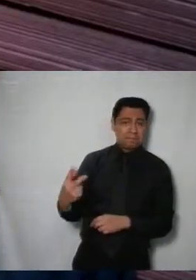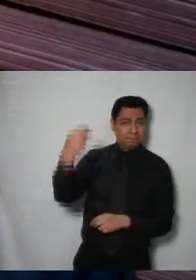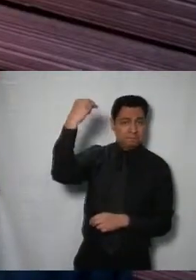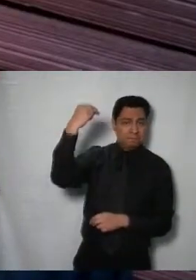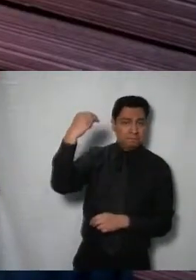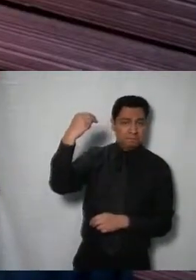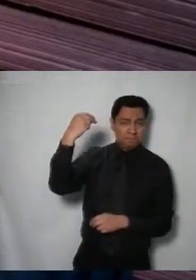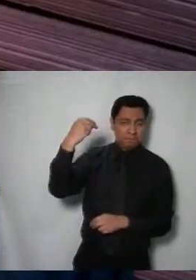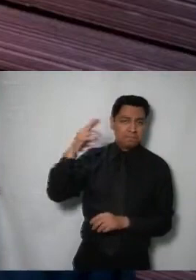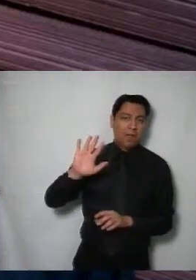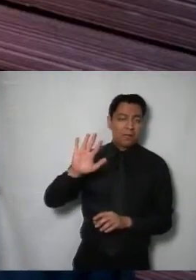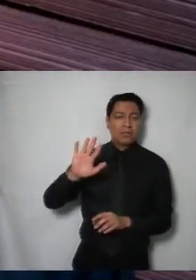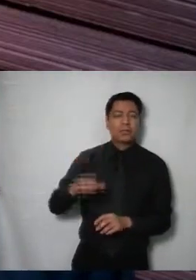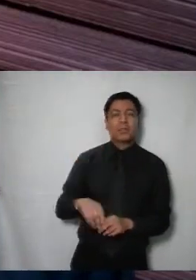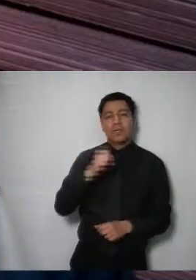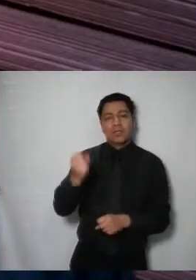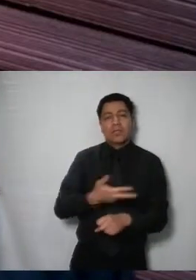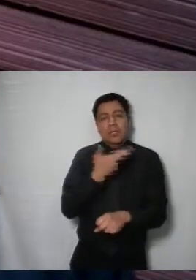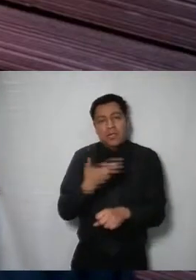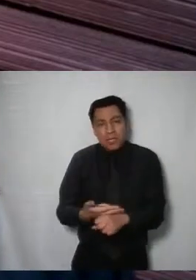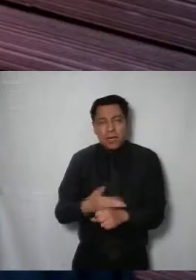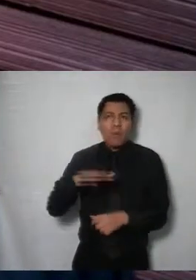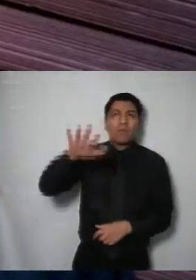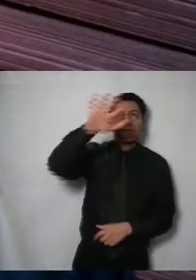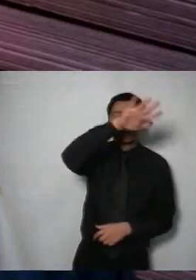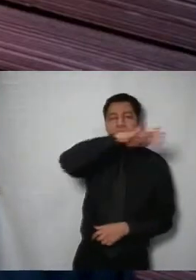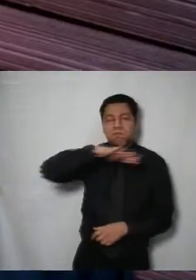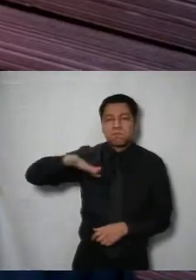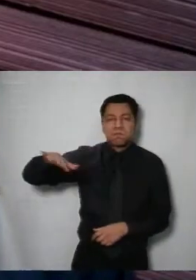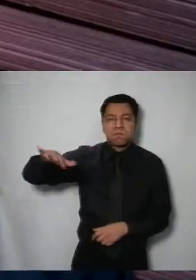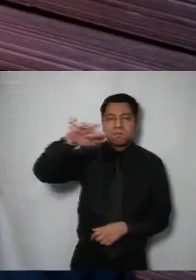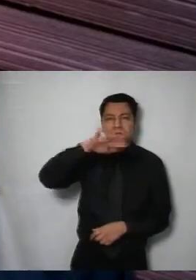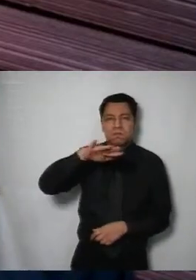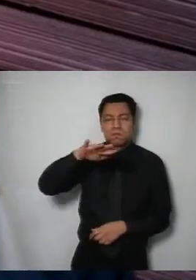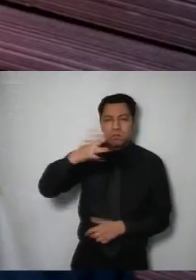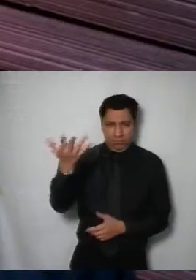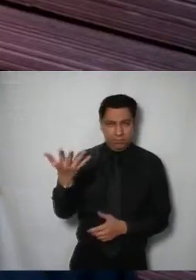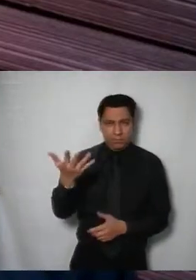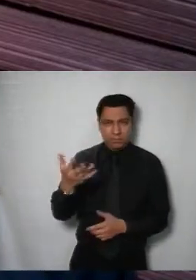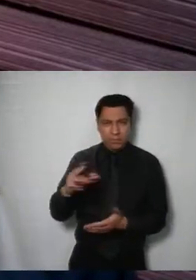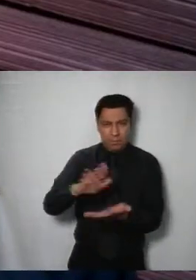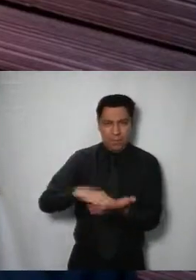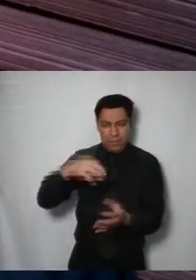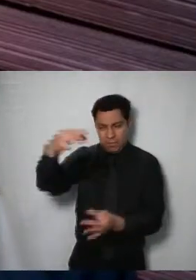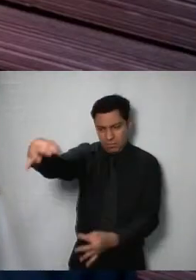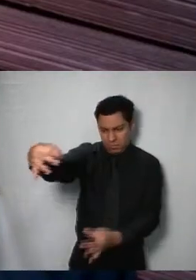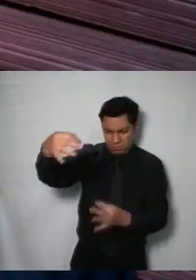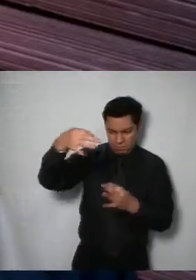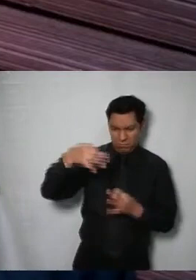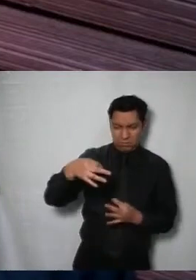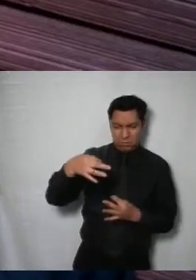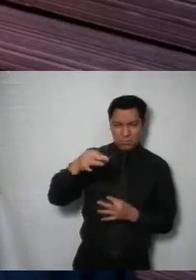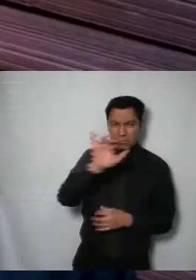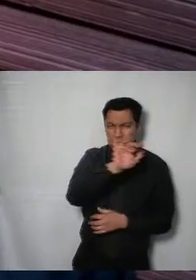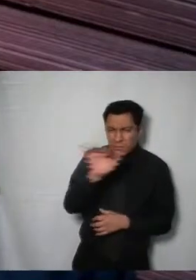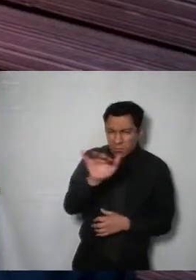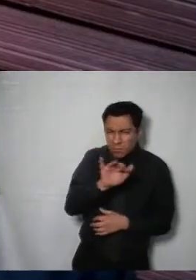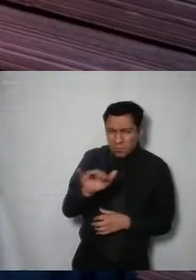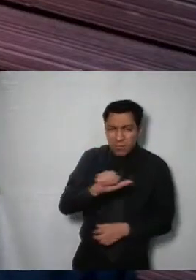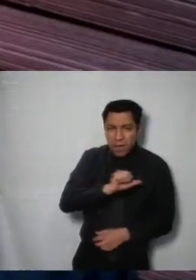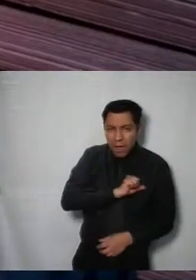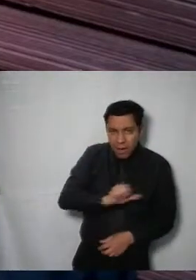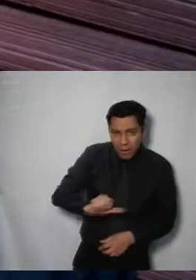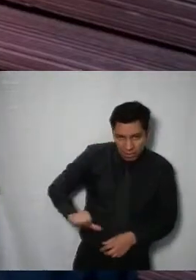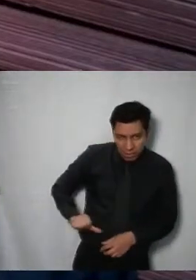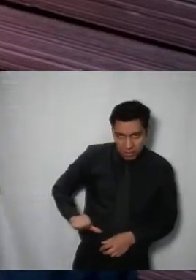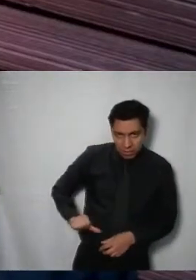de desarrollo urbano y vivienda en consecuencia la persona solicitante se inconformó al considerar que correspondía a la alcaldía